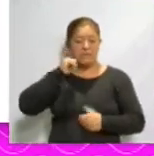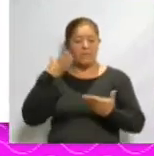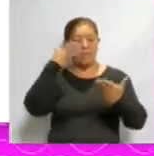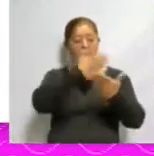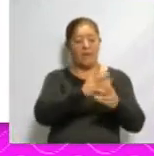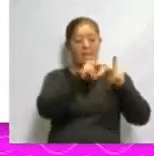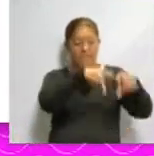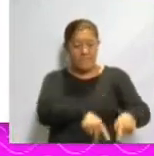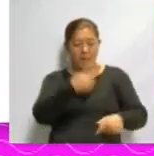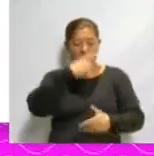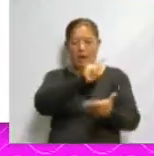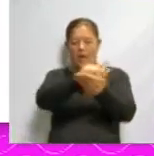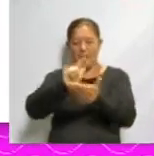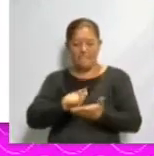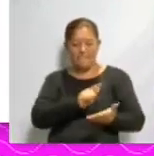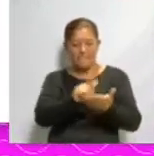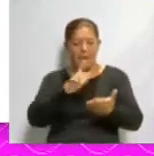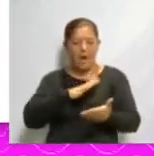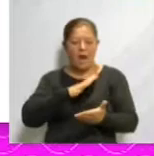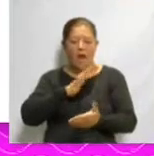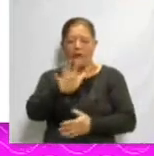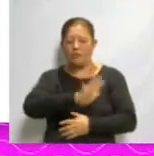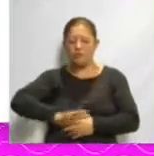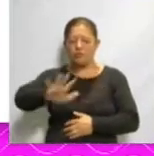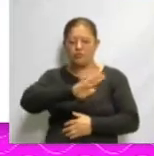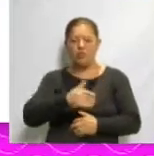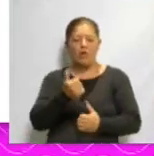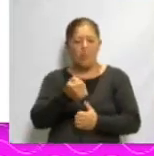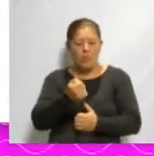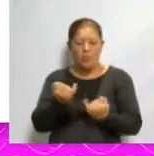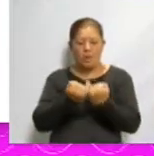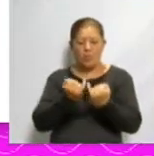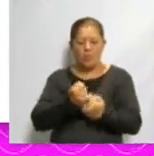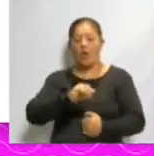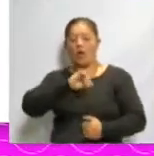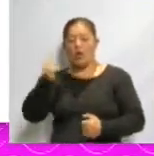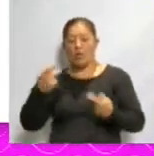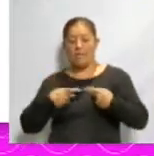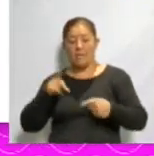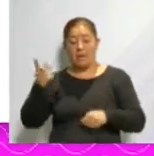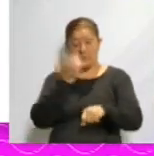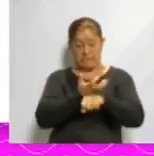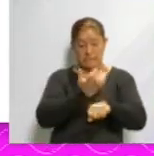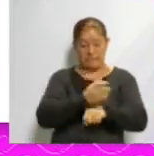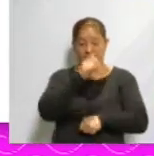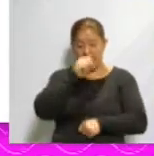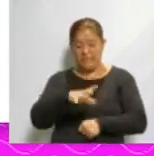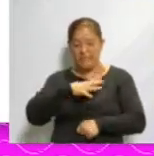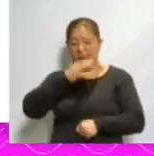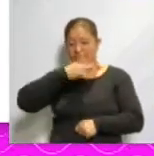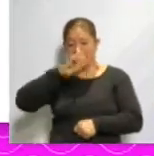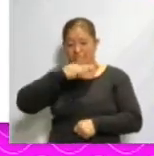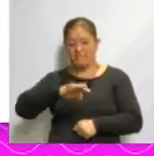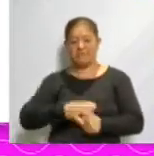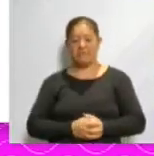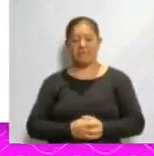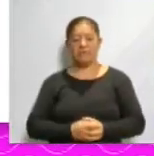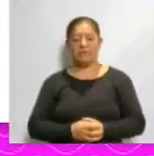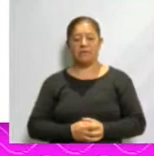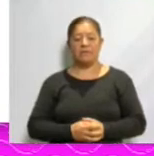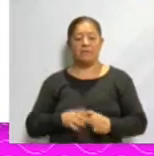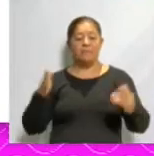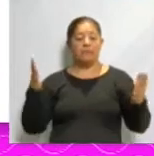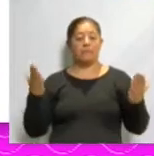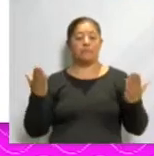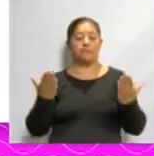clean and decorate the thumbs of their loved ones. On the other hand, the United States also has a celebration that it is related